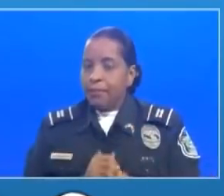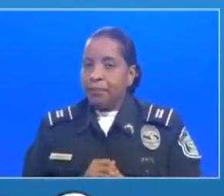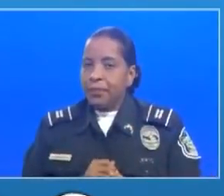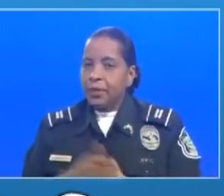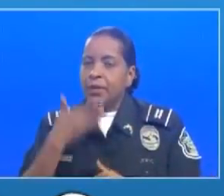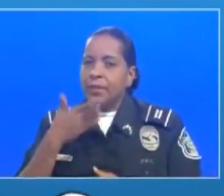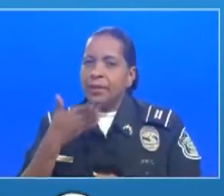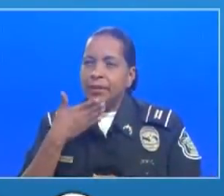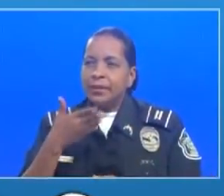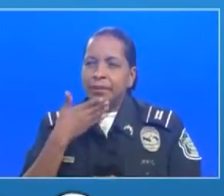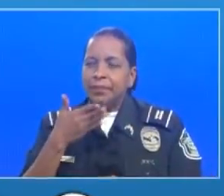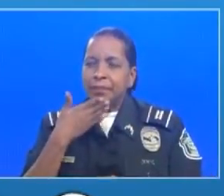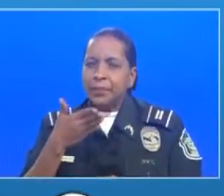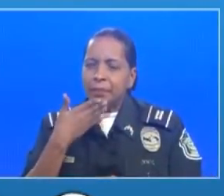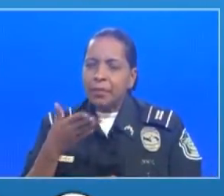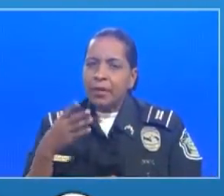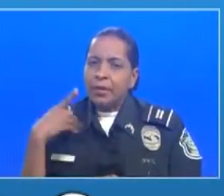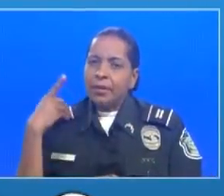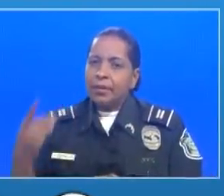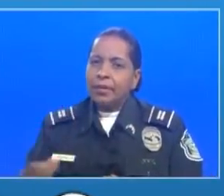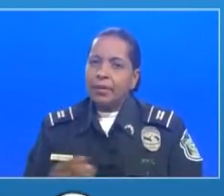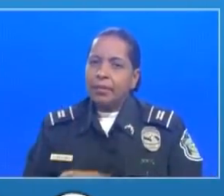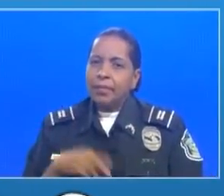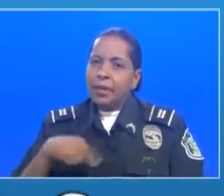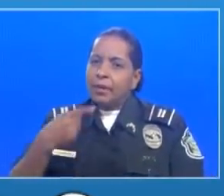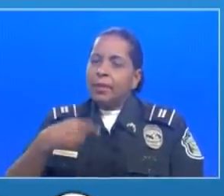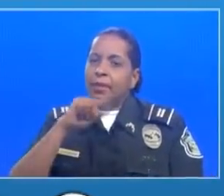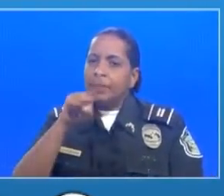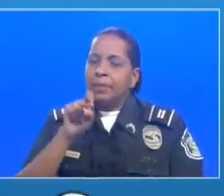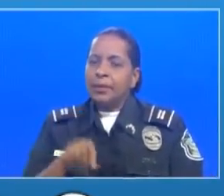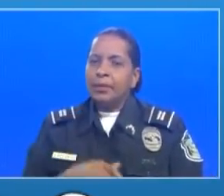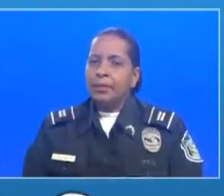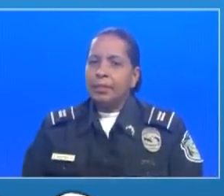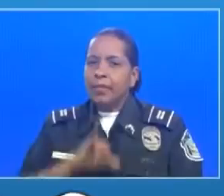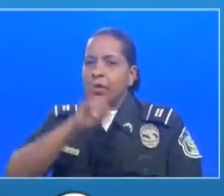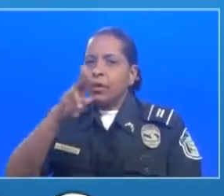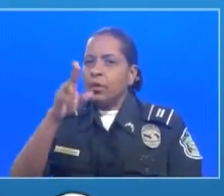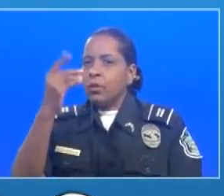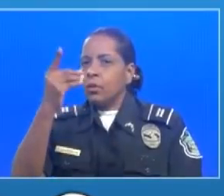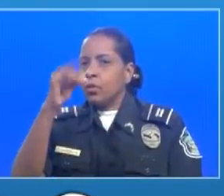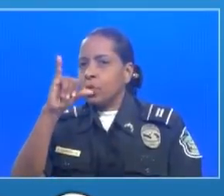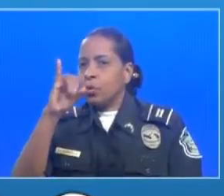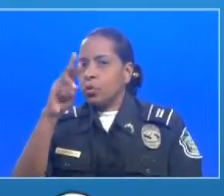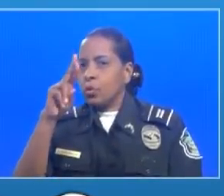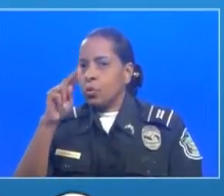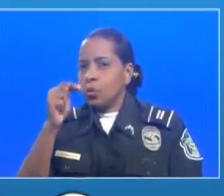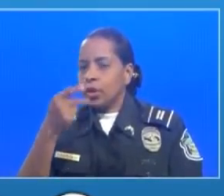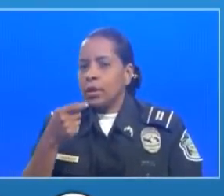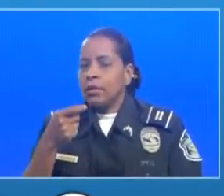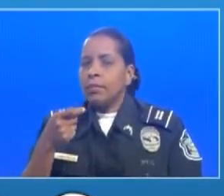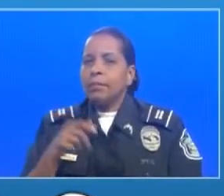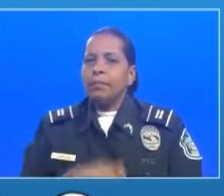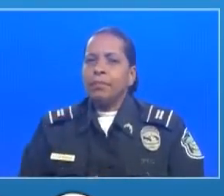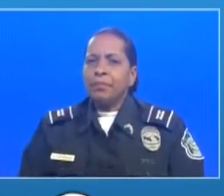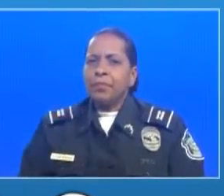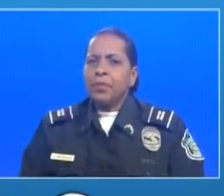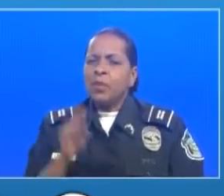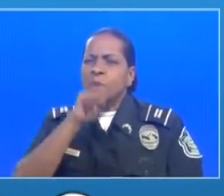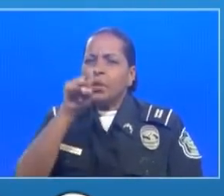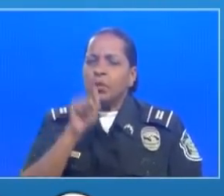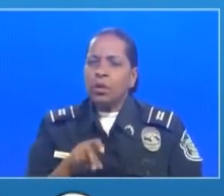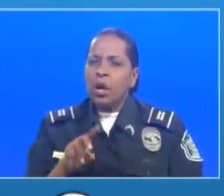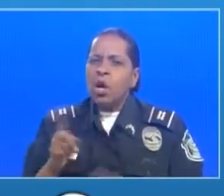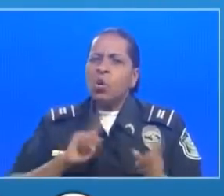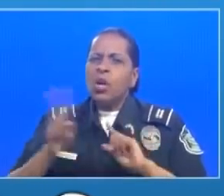muchísimas gracias señora directora la próxima pregunta nos las hace Judit Enríquez también a través de twitter nos pregunta